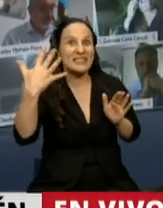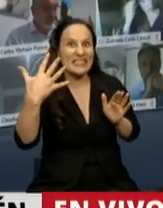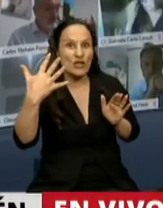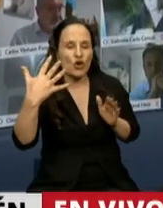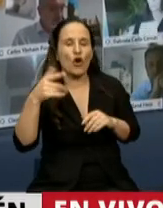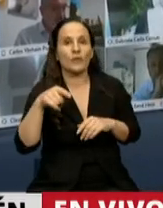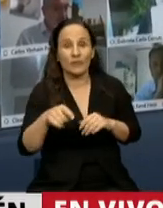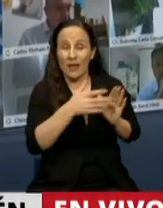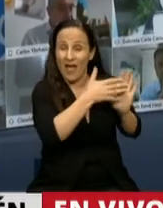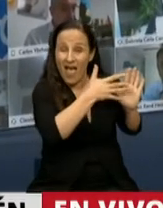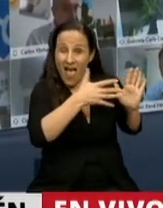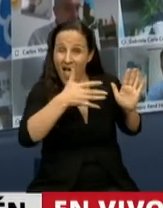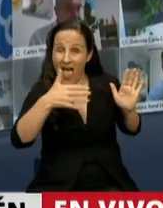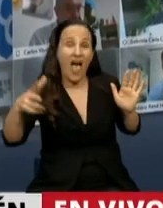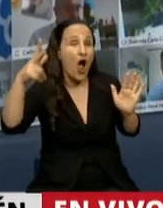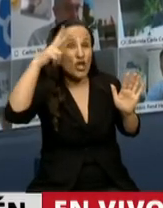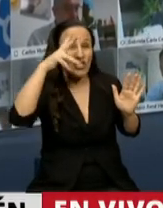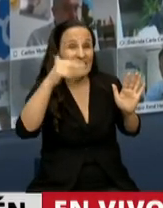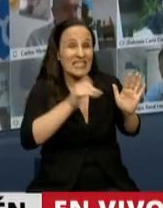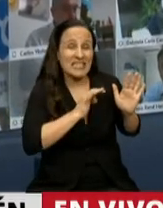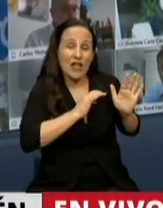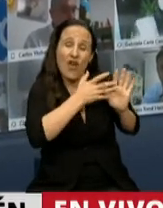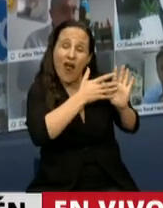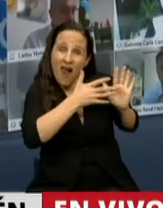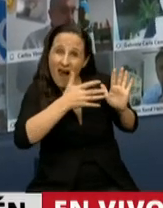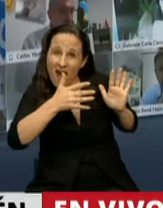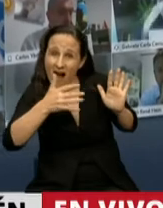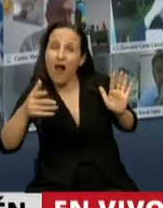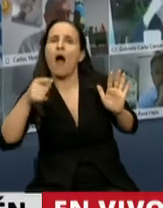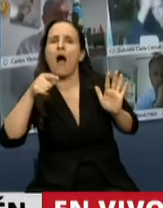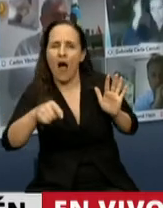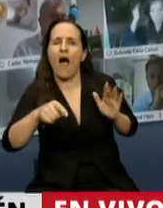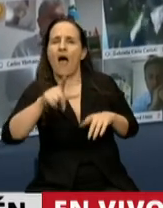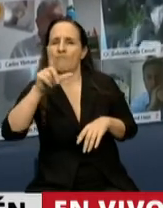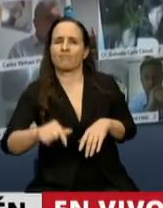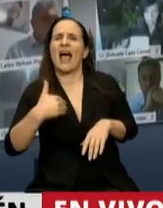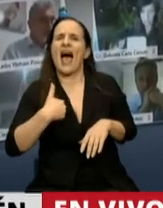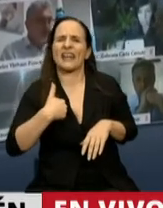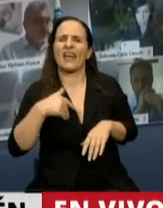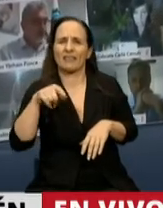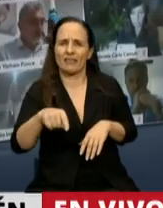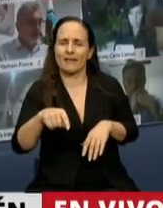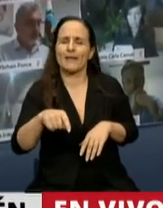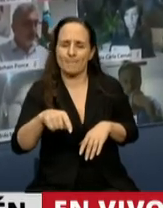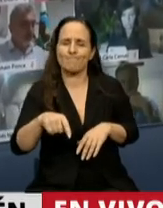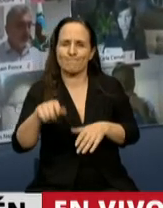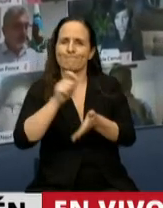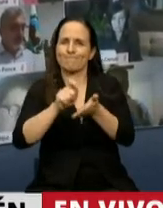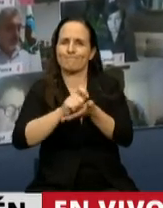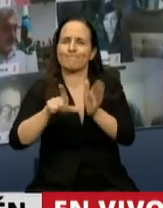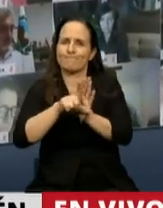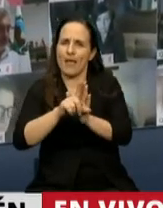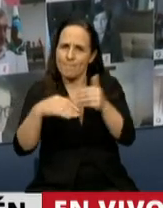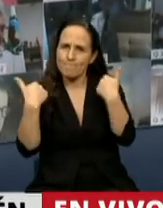Presidente, tuvieron que pasar 86 años para que como República pudiéramos empezar a saldar nuestra deuda con los